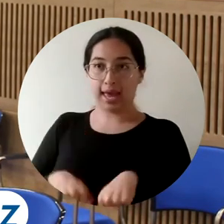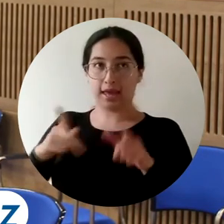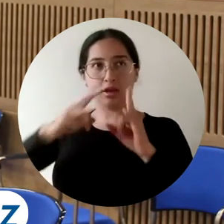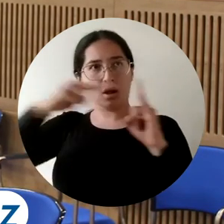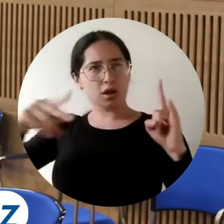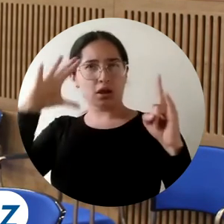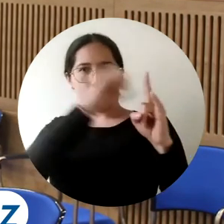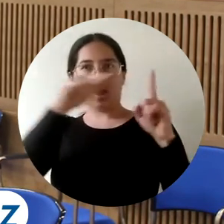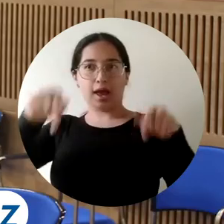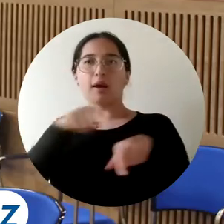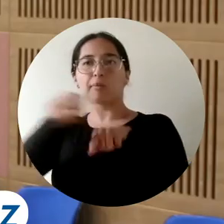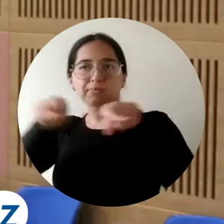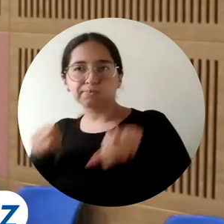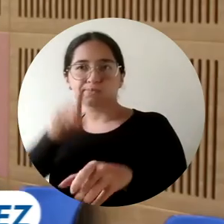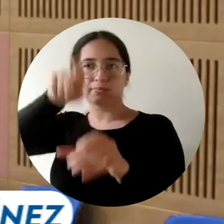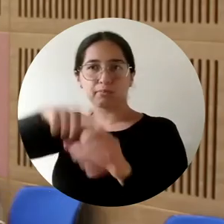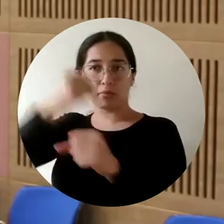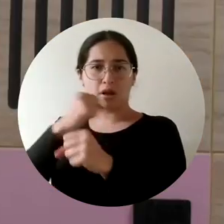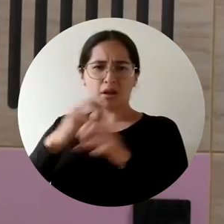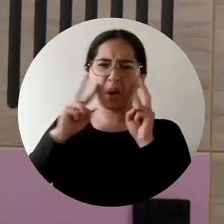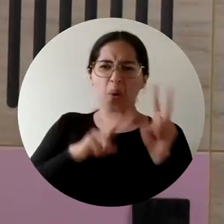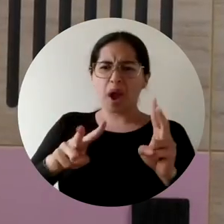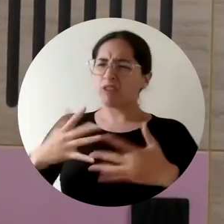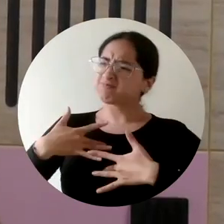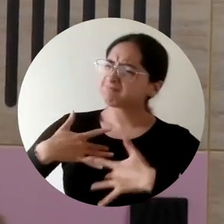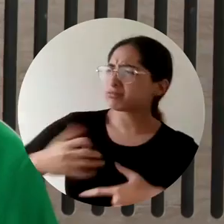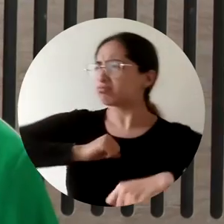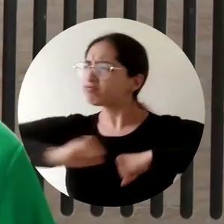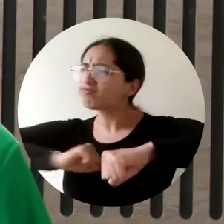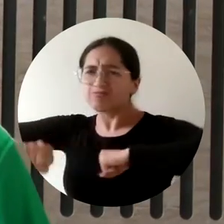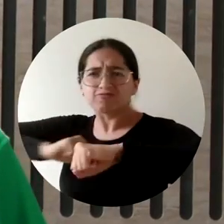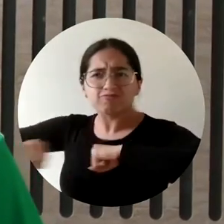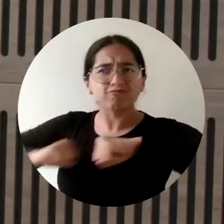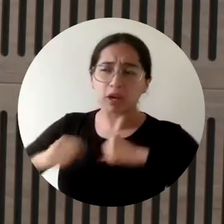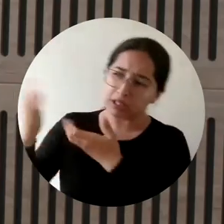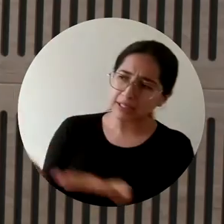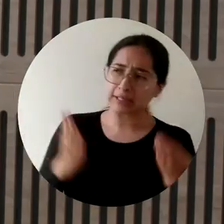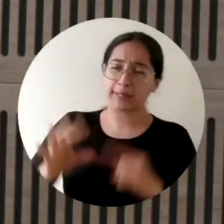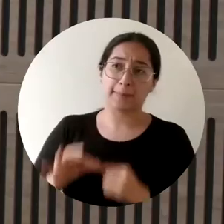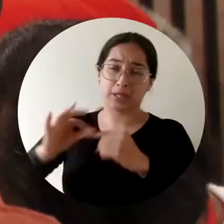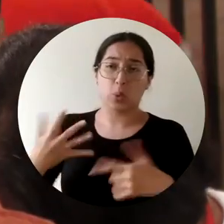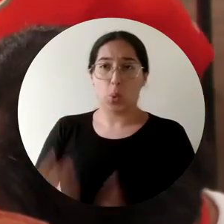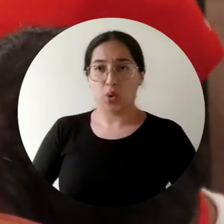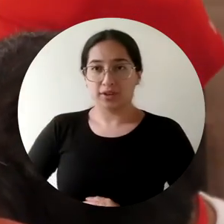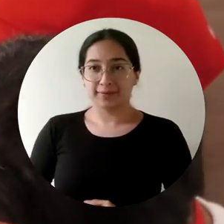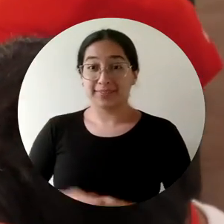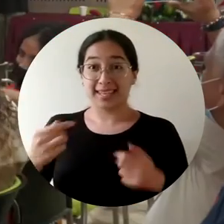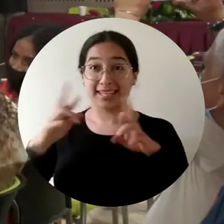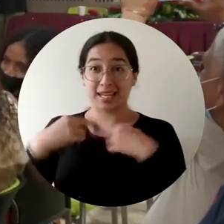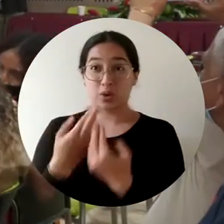en todos estos días en la Universidad de Magdalena, que los magdalenenses tienen la vocación de anfitriones, anfitriones